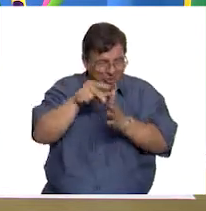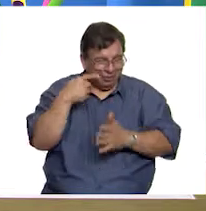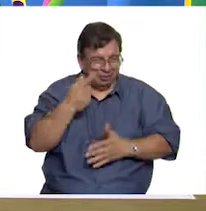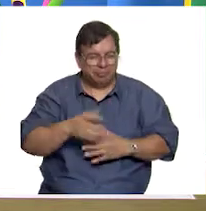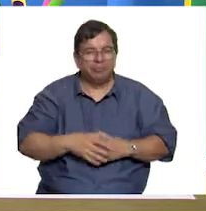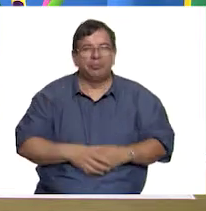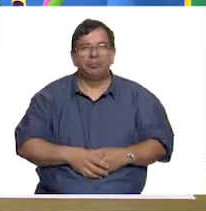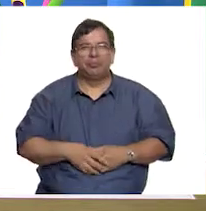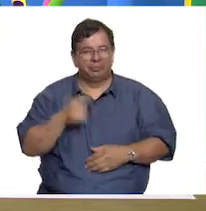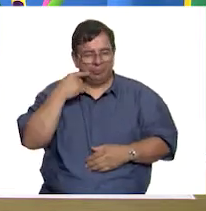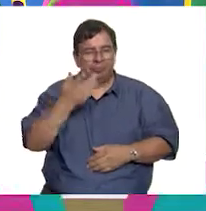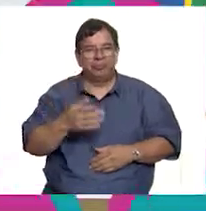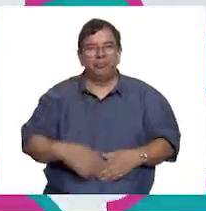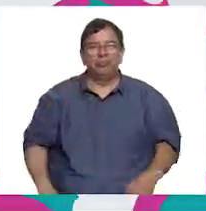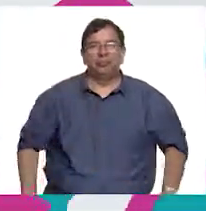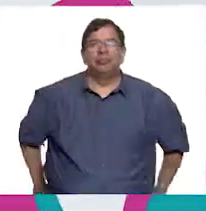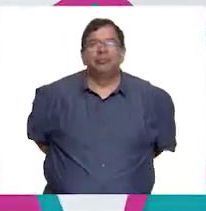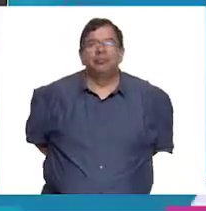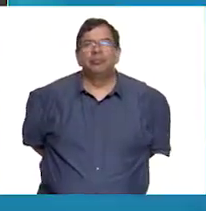Vamos a verlo.